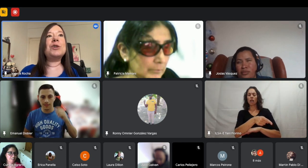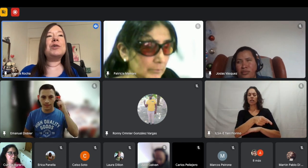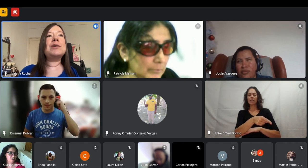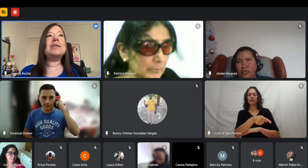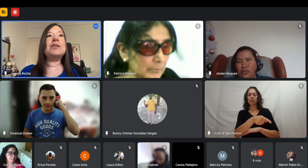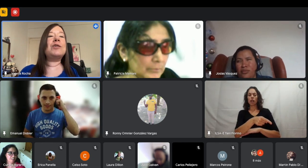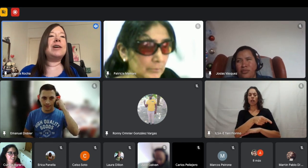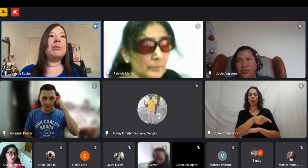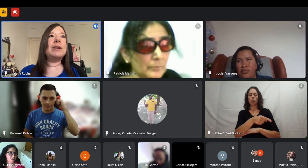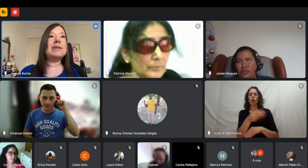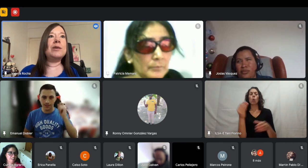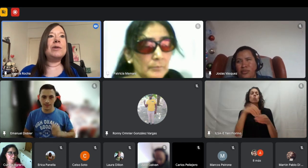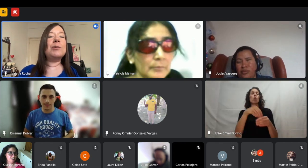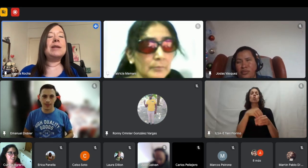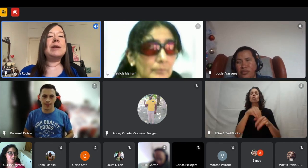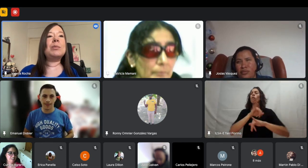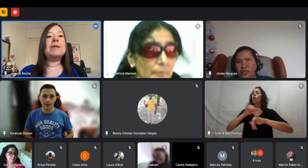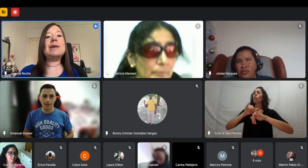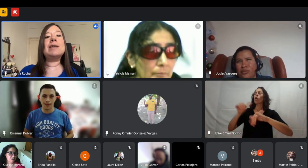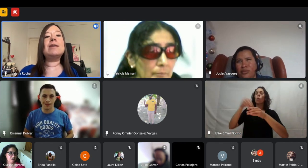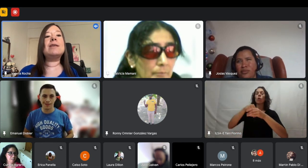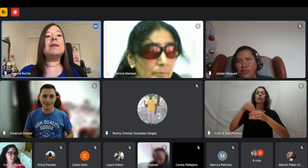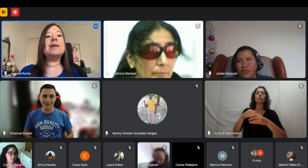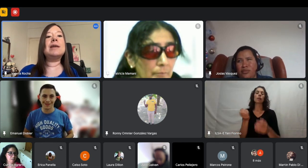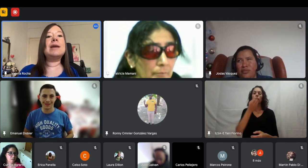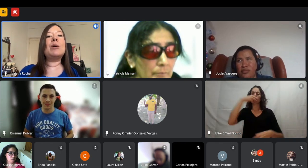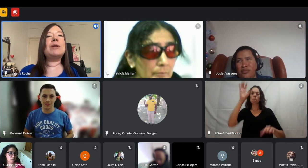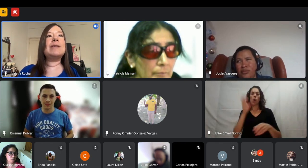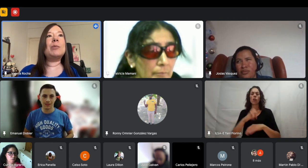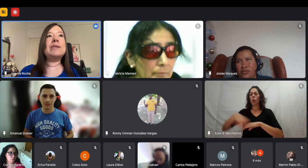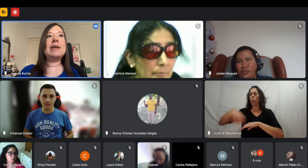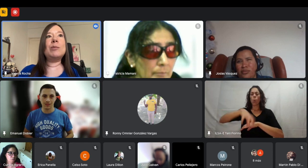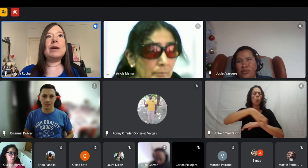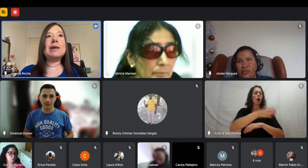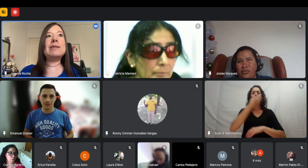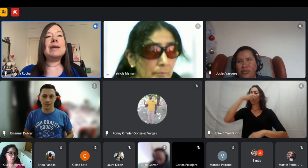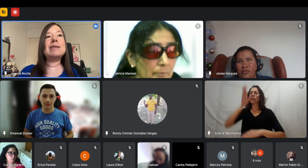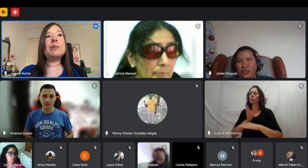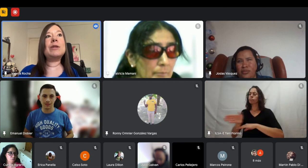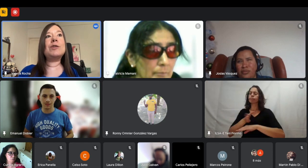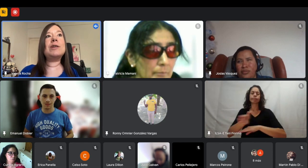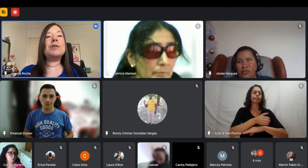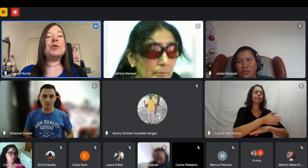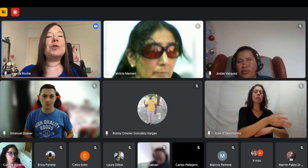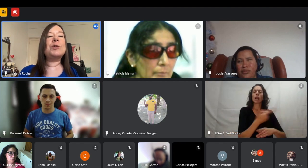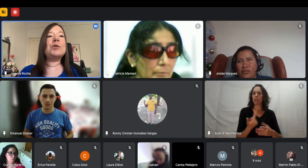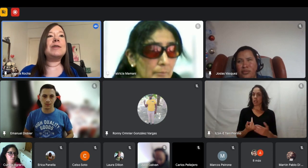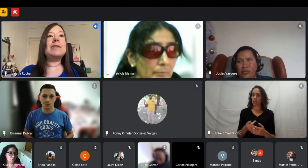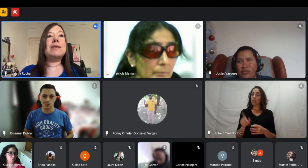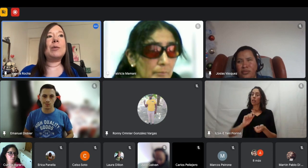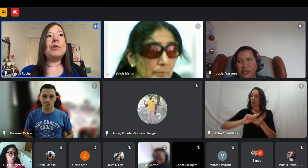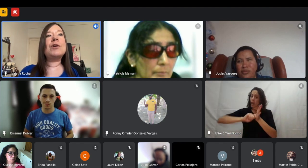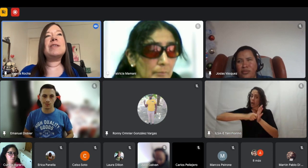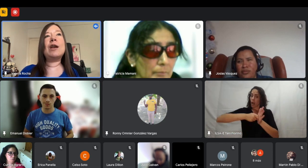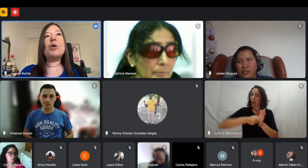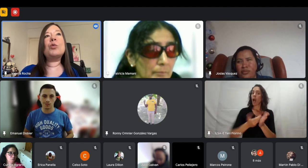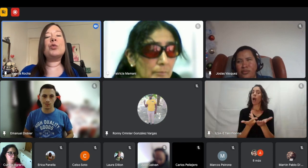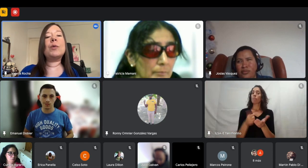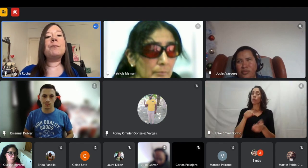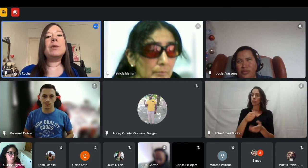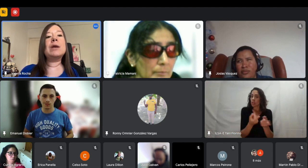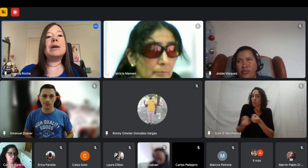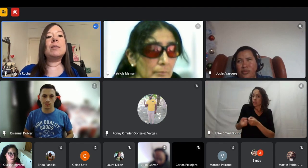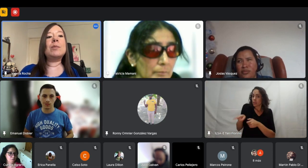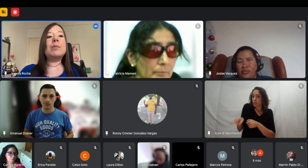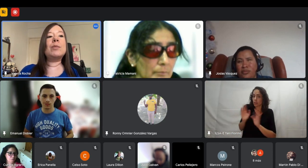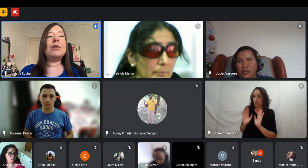tener una inclusión sino animarse a ir a cualquier empresa y que la empresa también se anime a hacer las adaptaciones que nosotros necesitamos ¿no? que sea algo